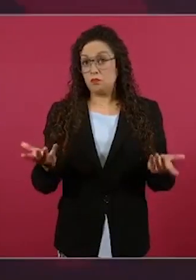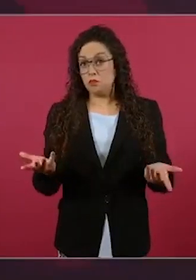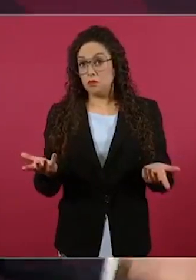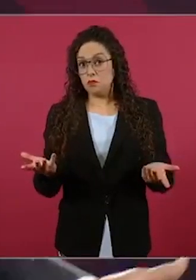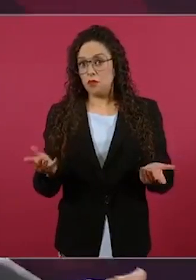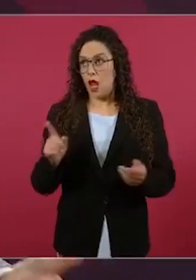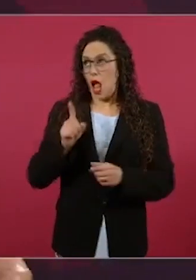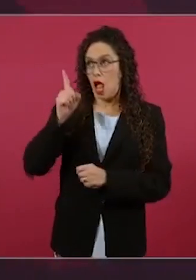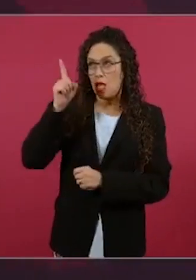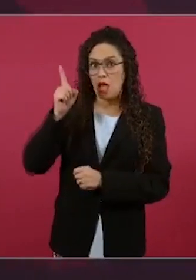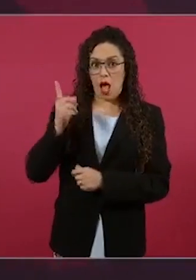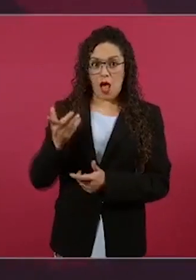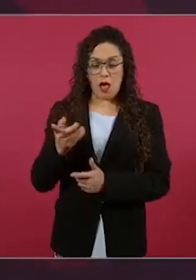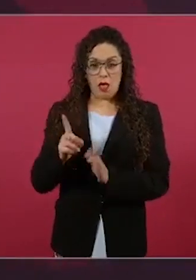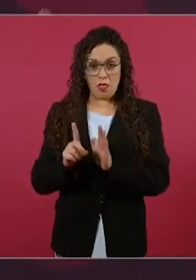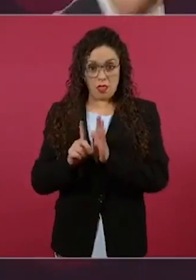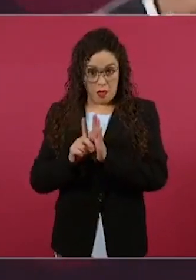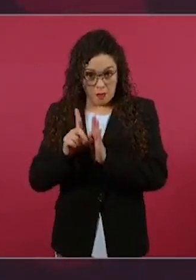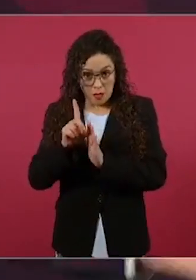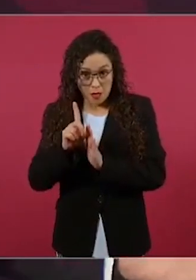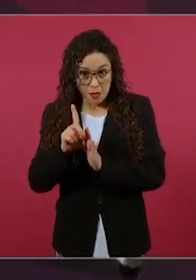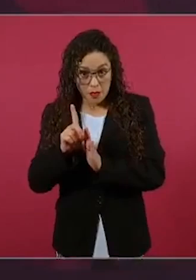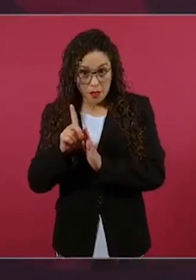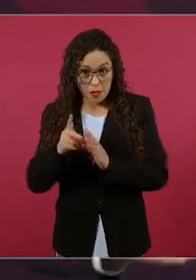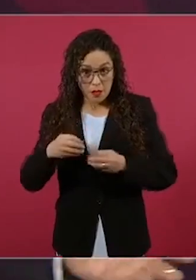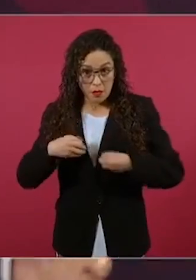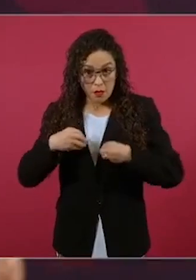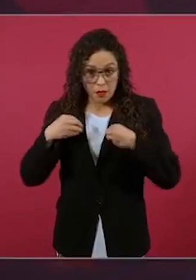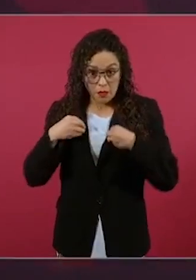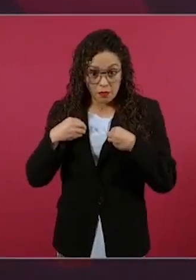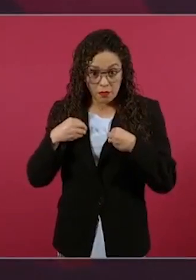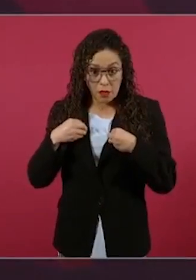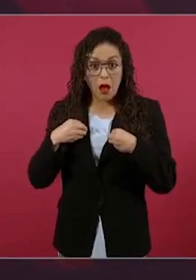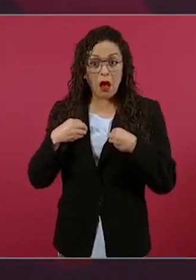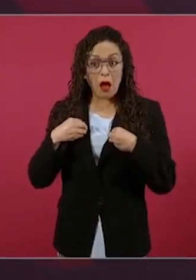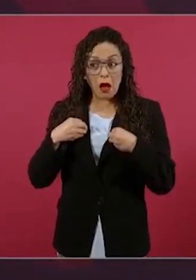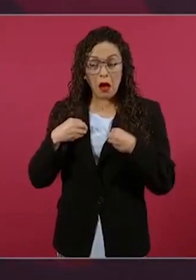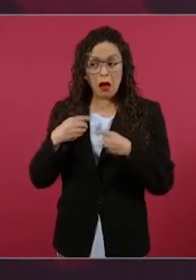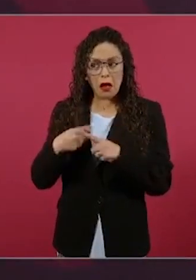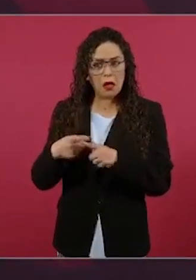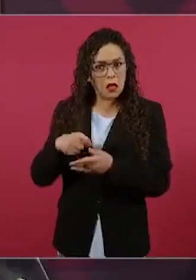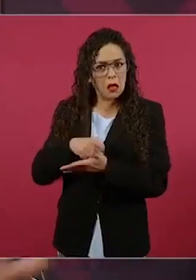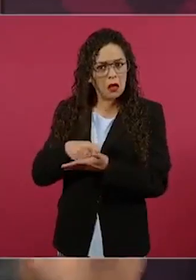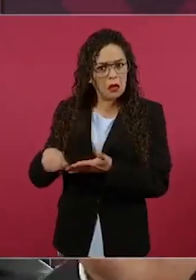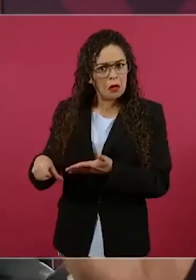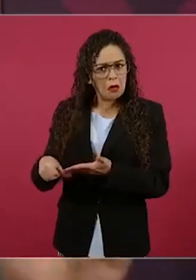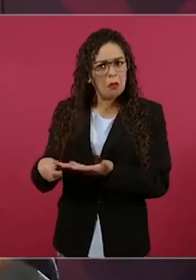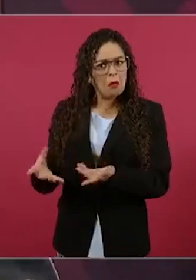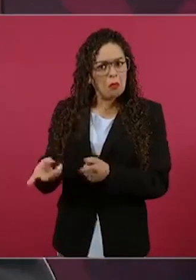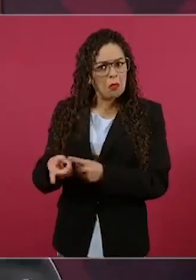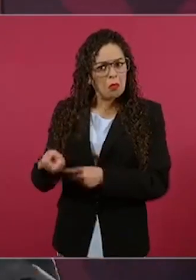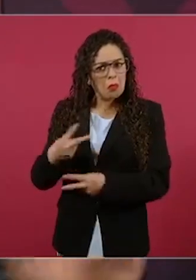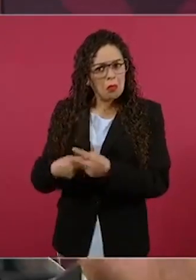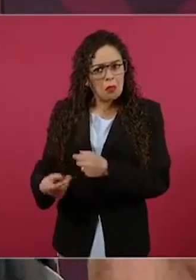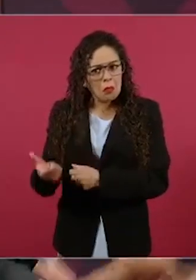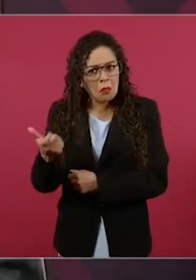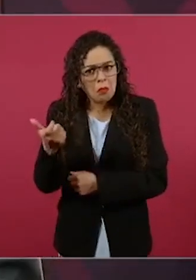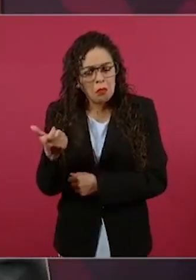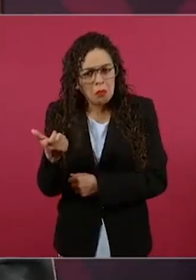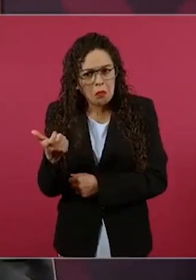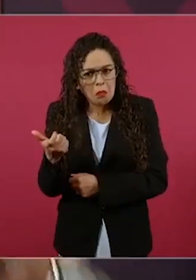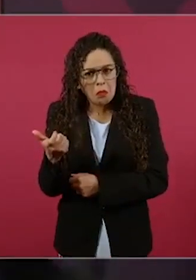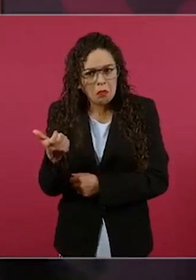allá y ahora sí que ¿quién pompó?, pero nada de preguntas sobre eso,